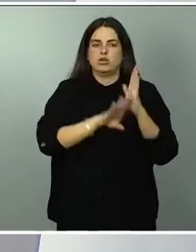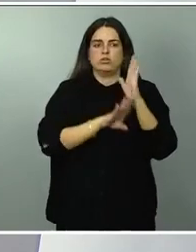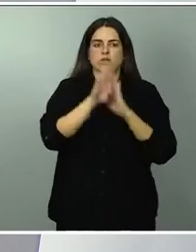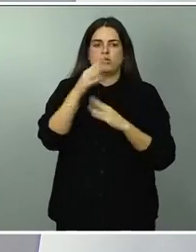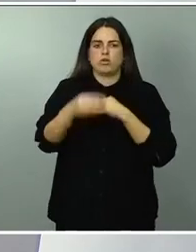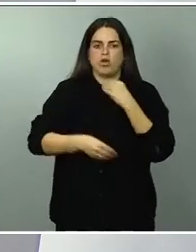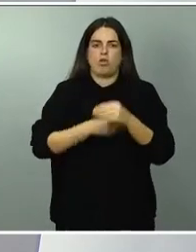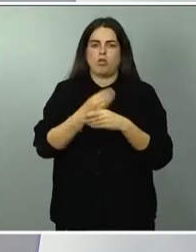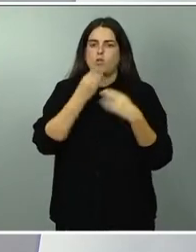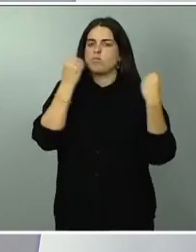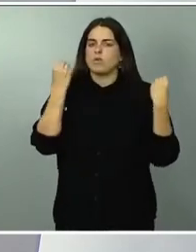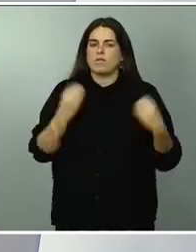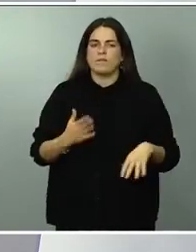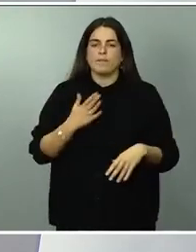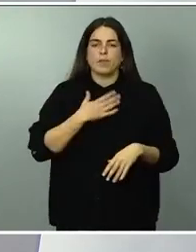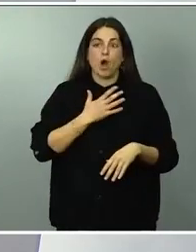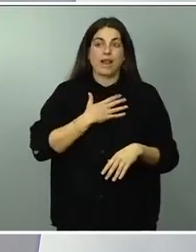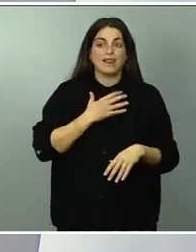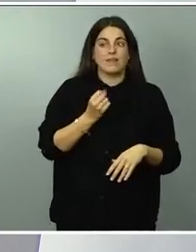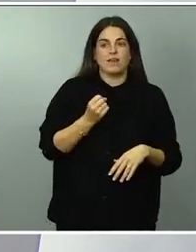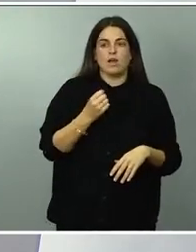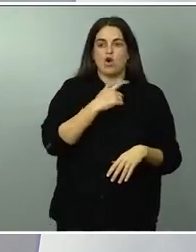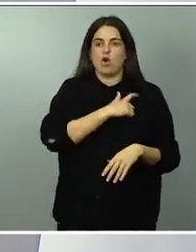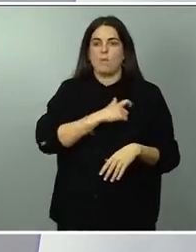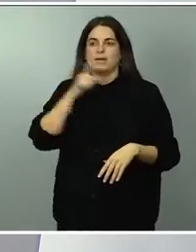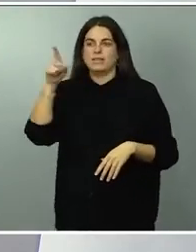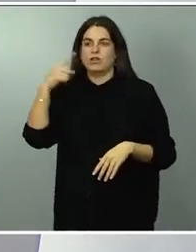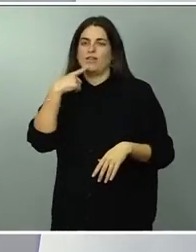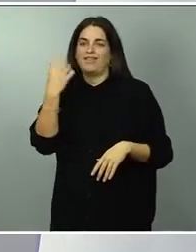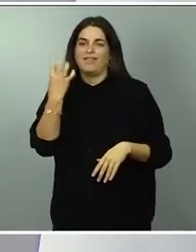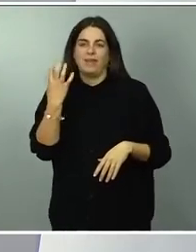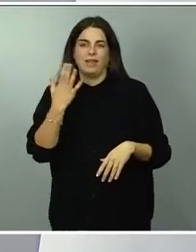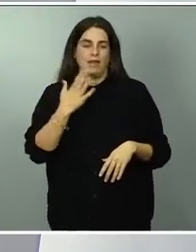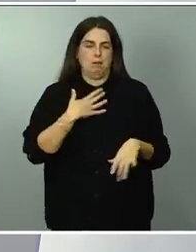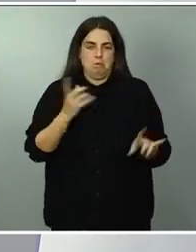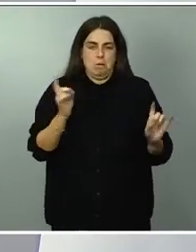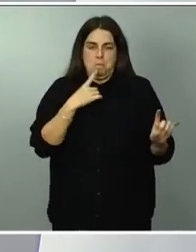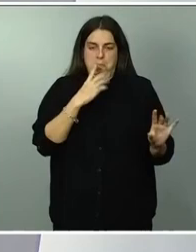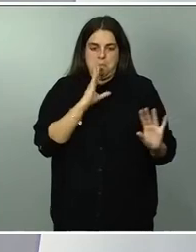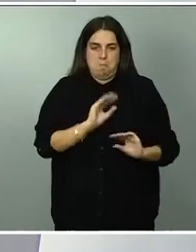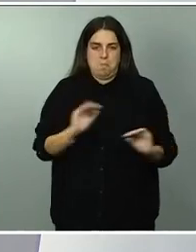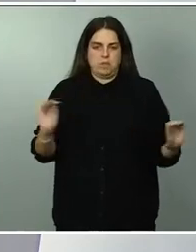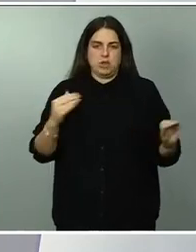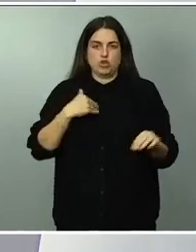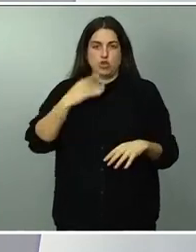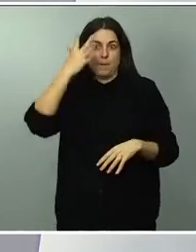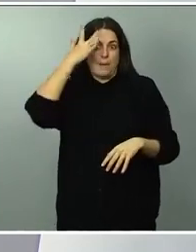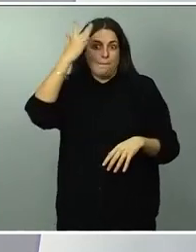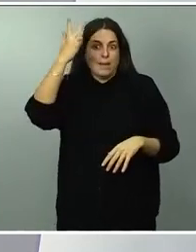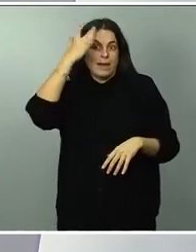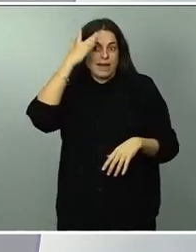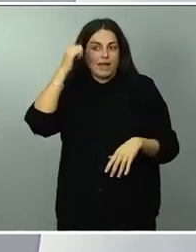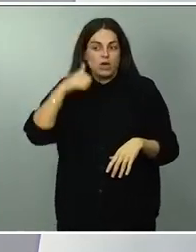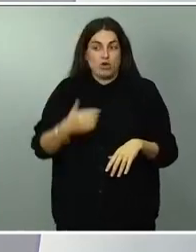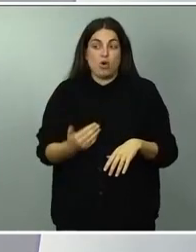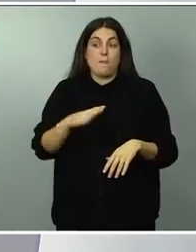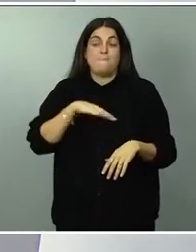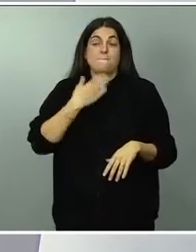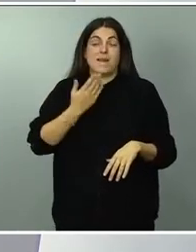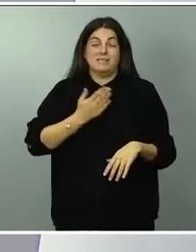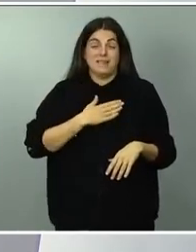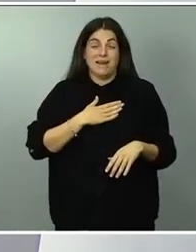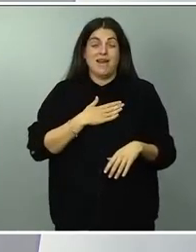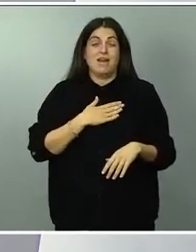atrevería yo a hablar por boca de la comisión no imagino que de esta delegación a lo largo del día de mañana creo que tiene prevista